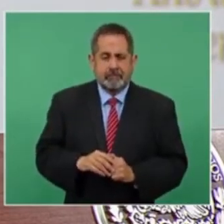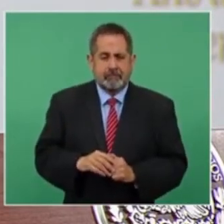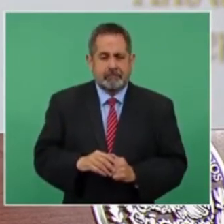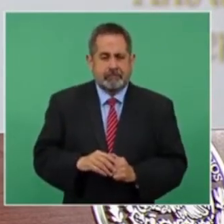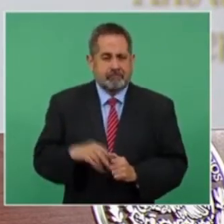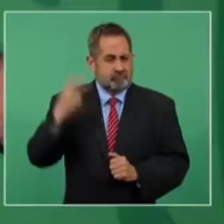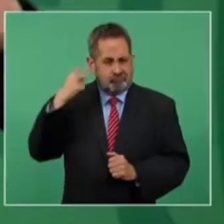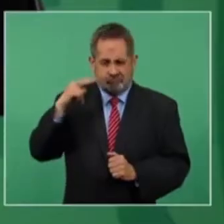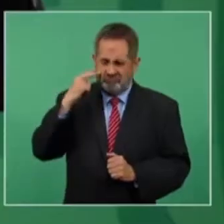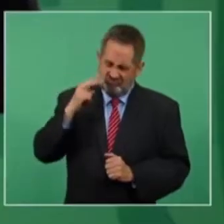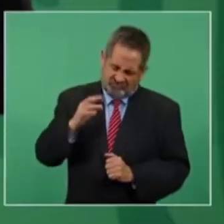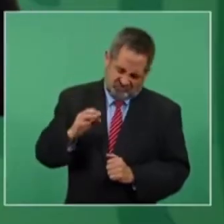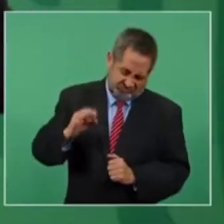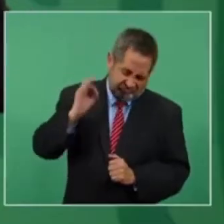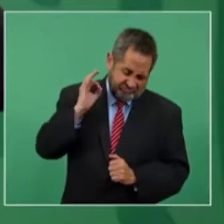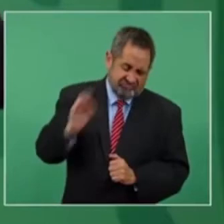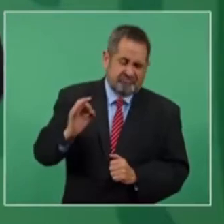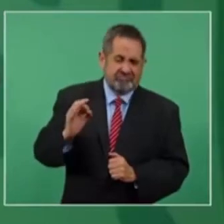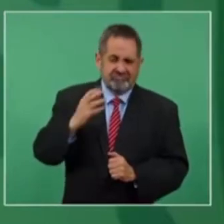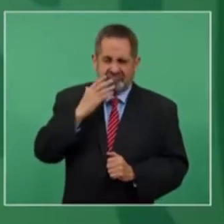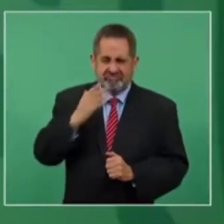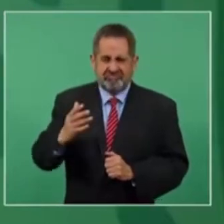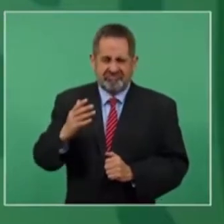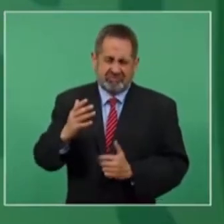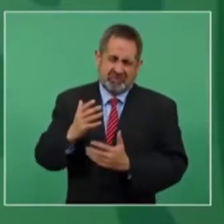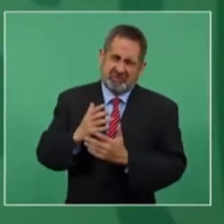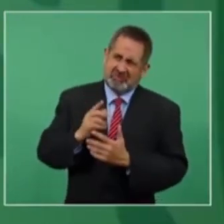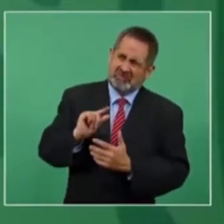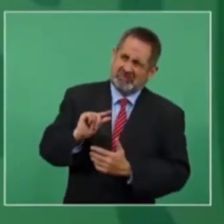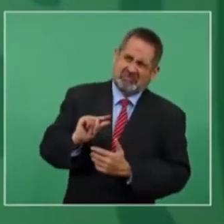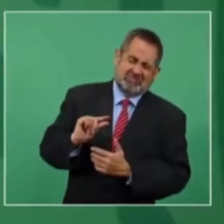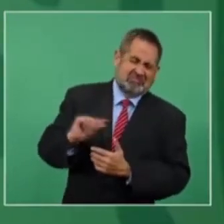veracruzanos gigantes,